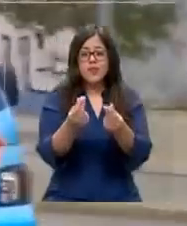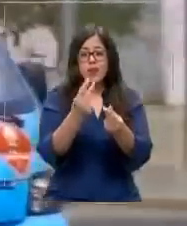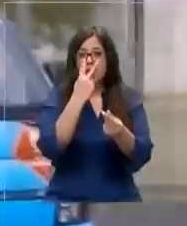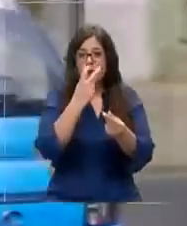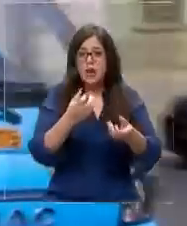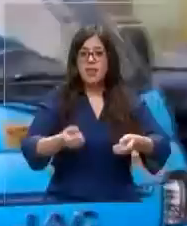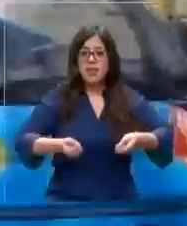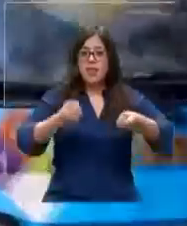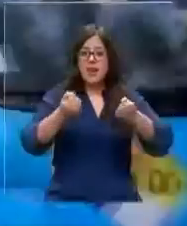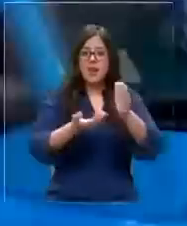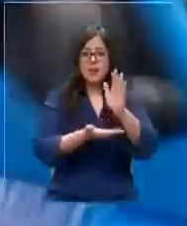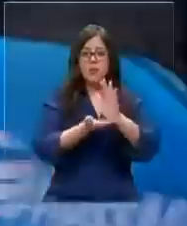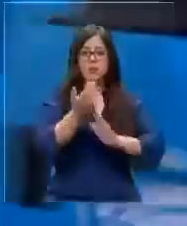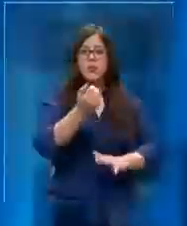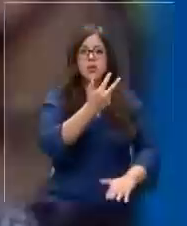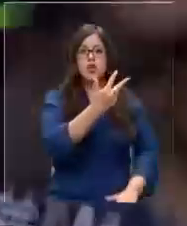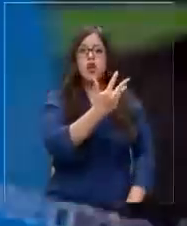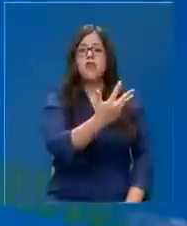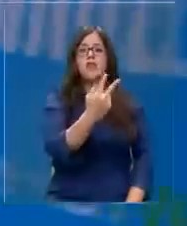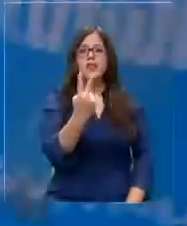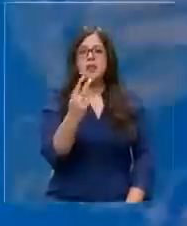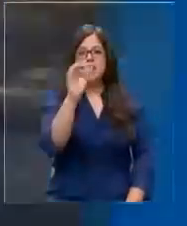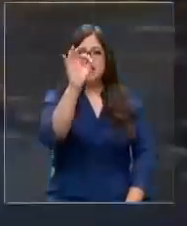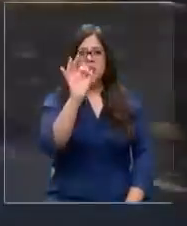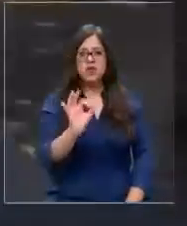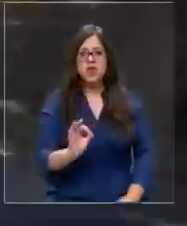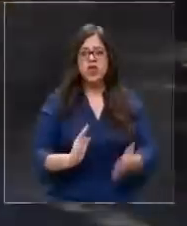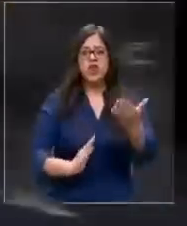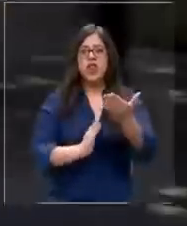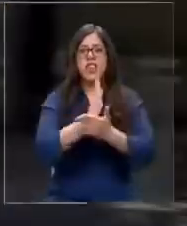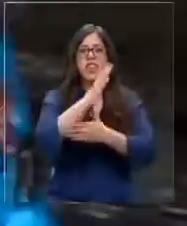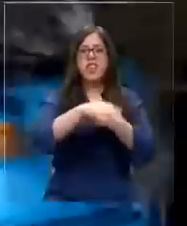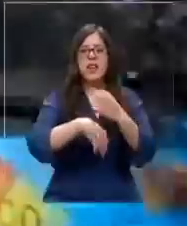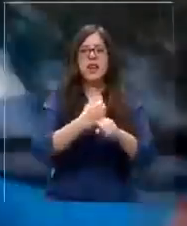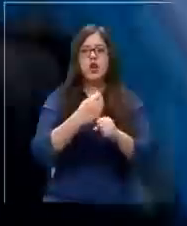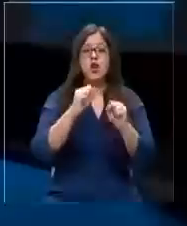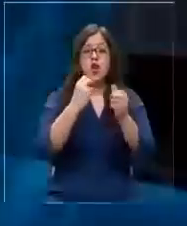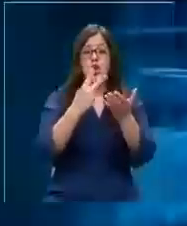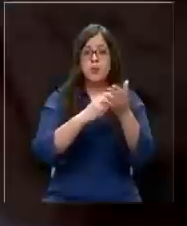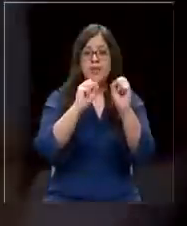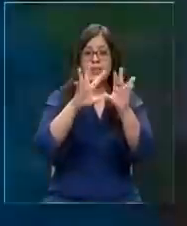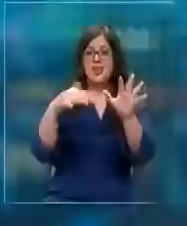del gas ha subido un 92% desde el año 2010.